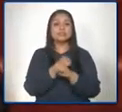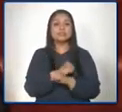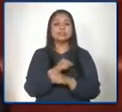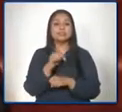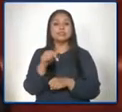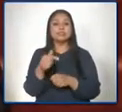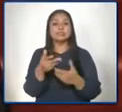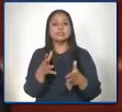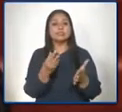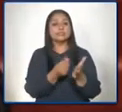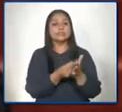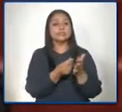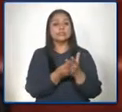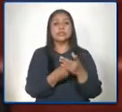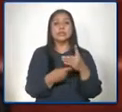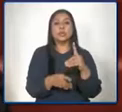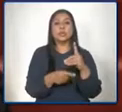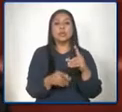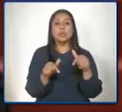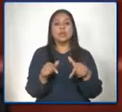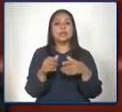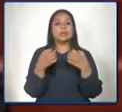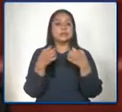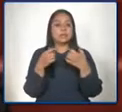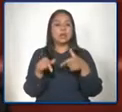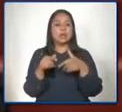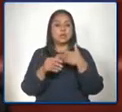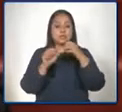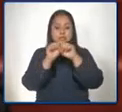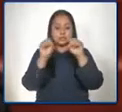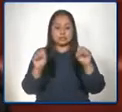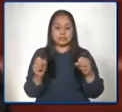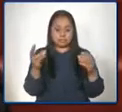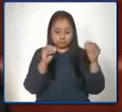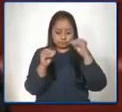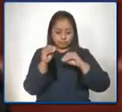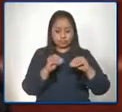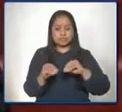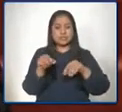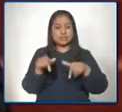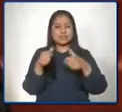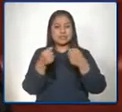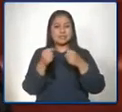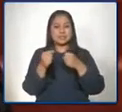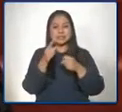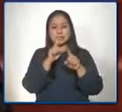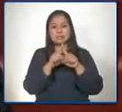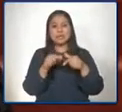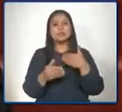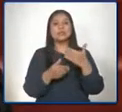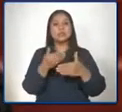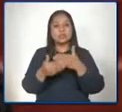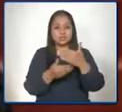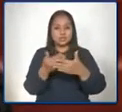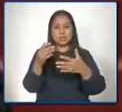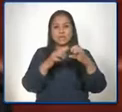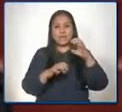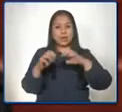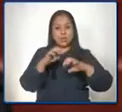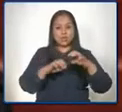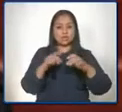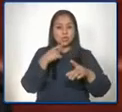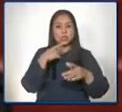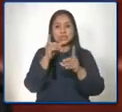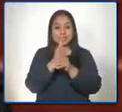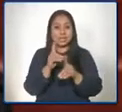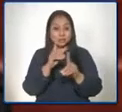documentando, en ese ejercicio de sistematización que estamos realizando a través de ese proceso de evaluación diagnóstica puntual